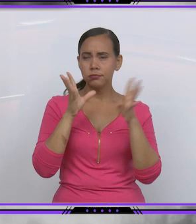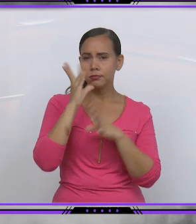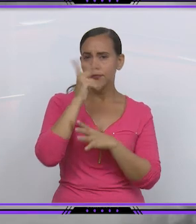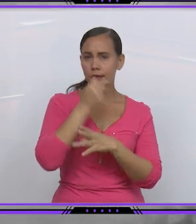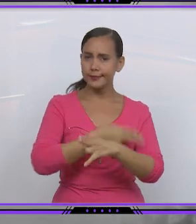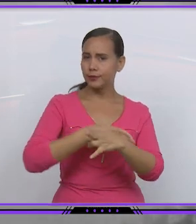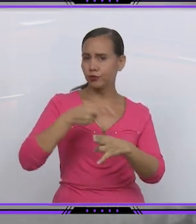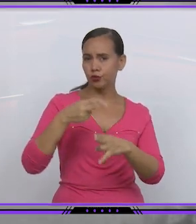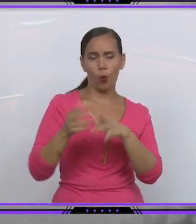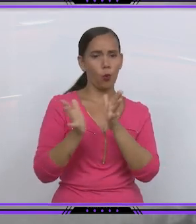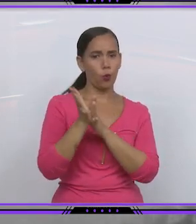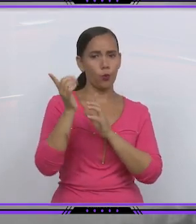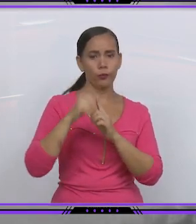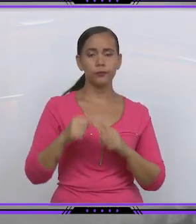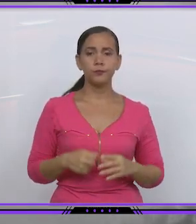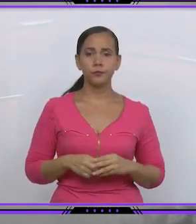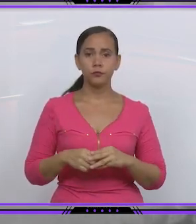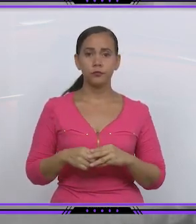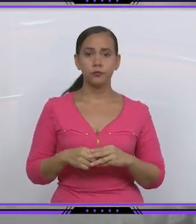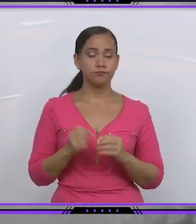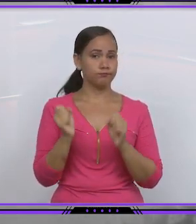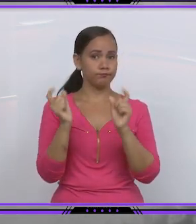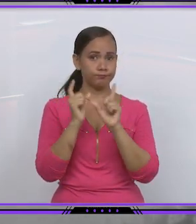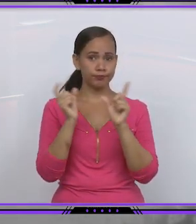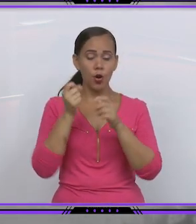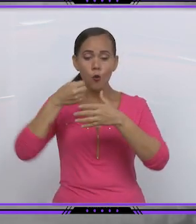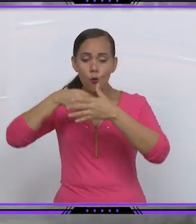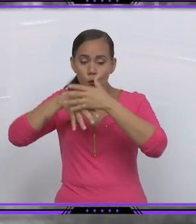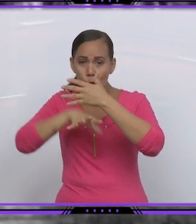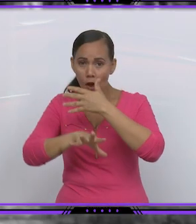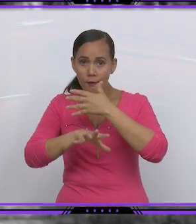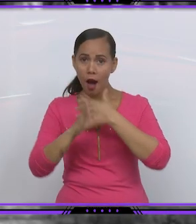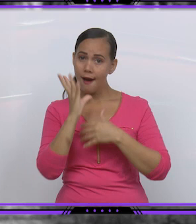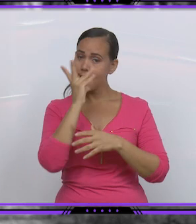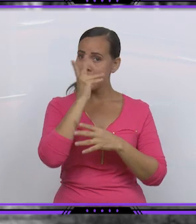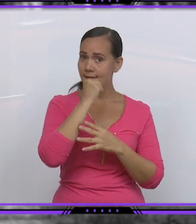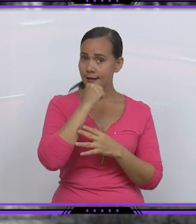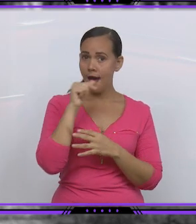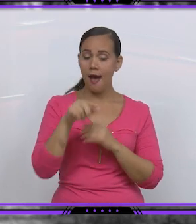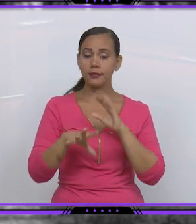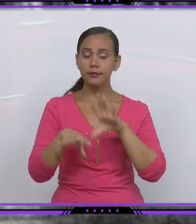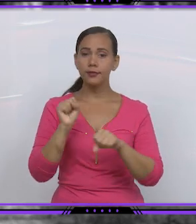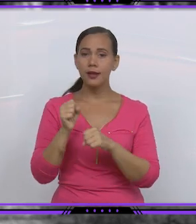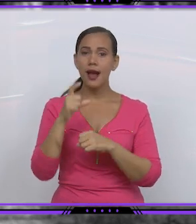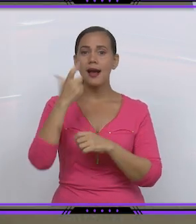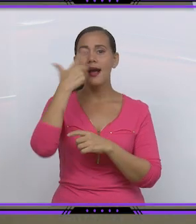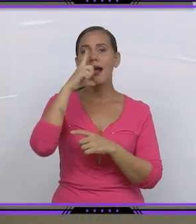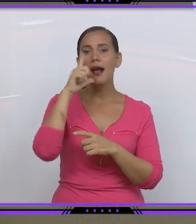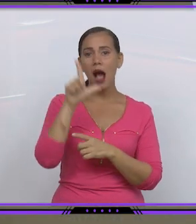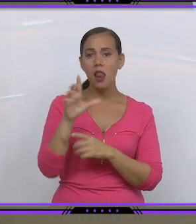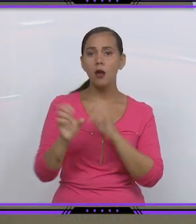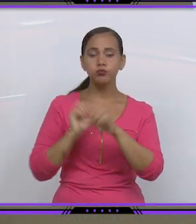en la historia de la Atenas de Cuba el descubrimiento de las cuevas de Bellamar en el sitio donde se extraía la cal para las obras.